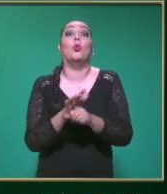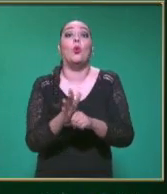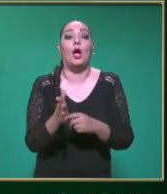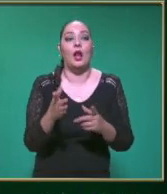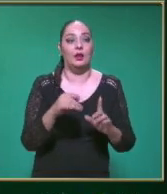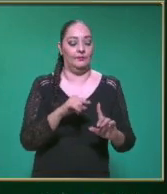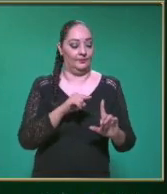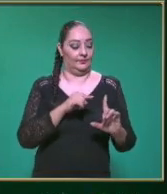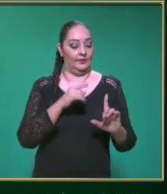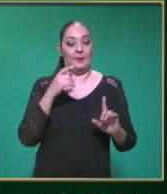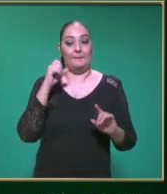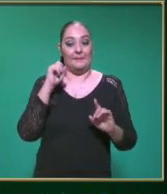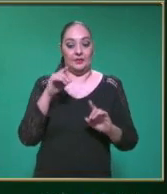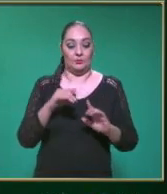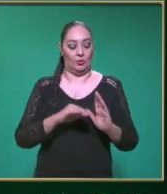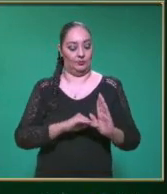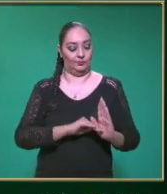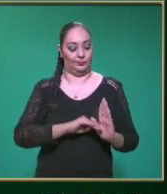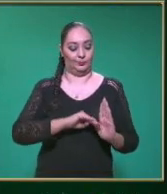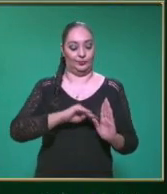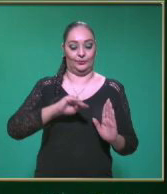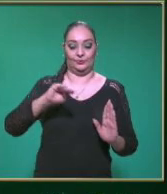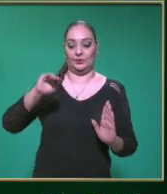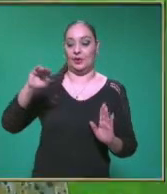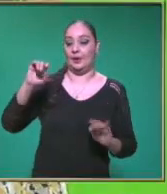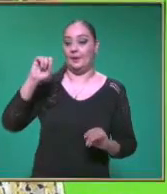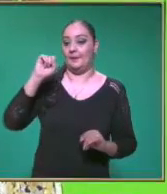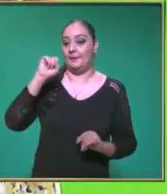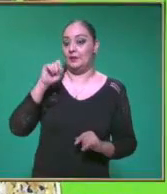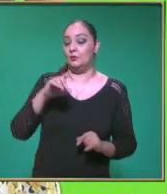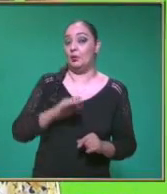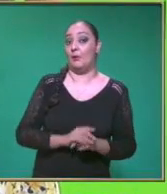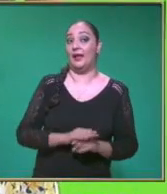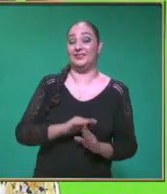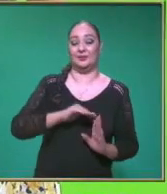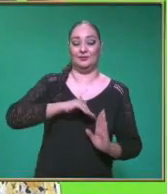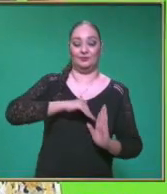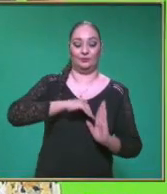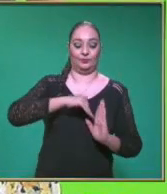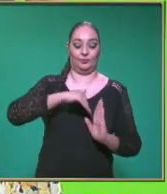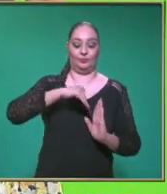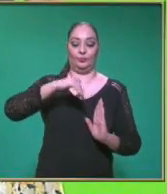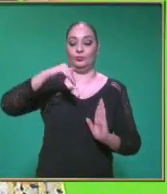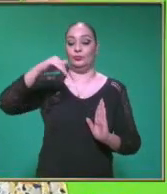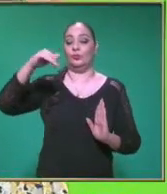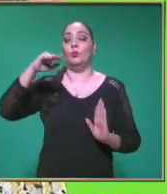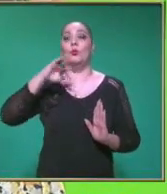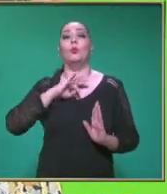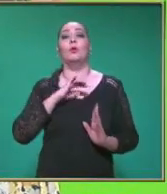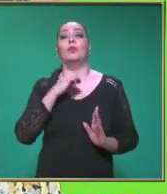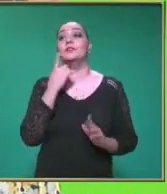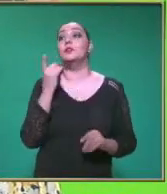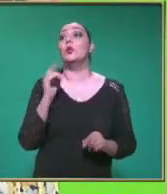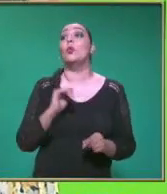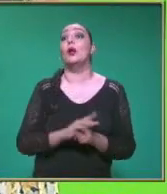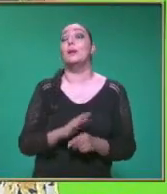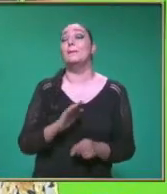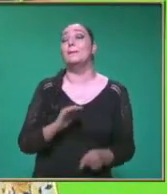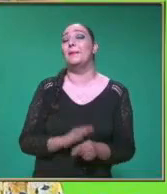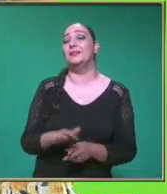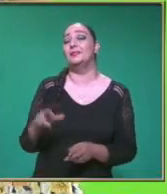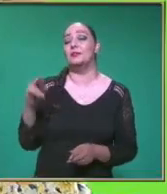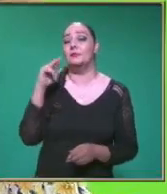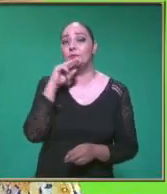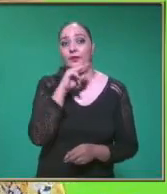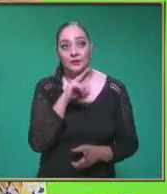inclinación De nuestra recta Maestro Sea con mayor pendiente La inclinación Nos va a determinar Donde hay mayor rapidez En este